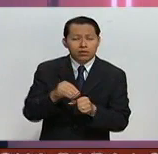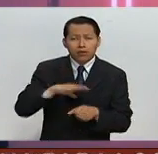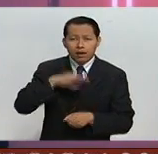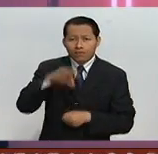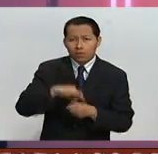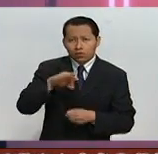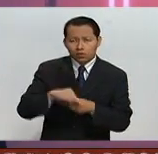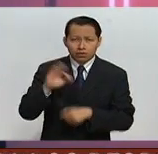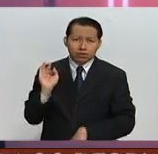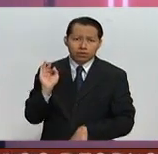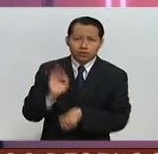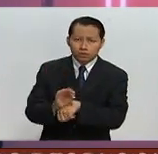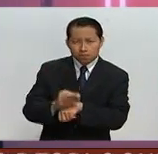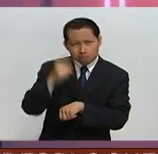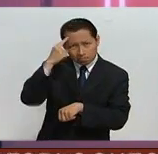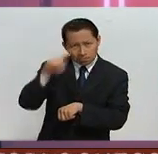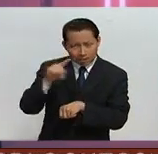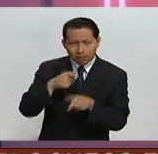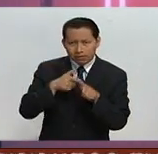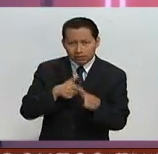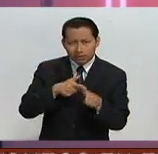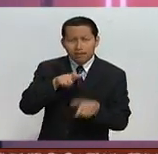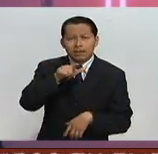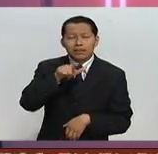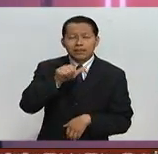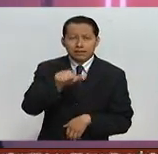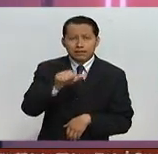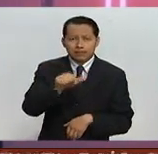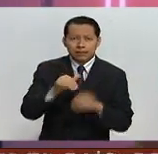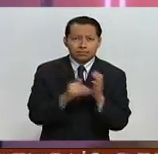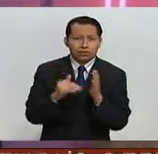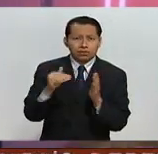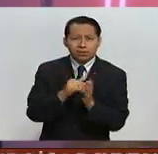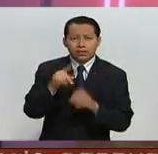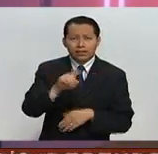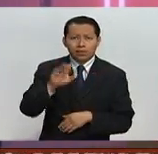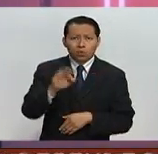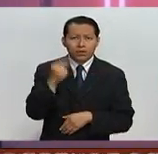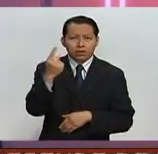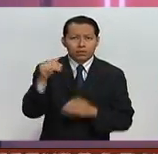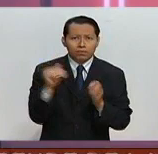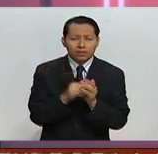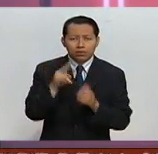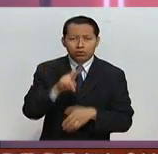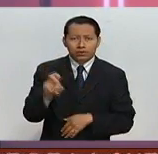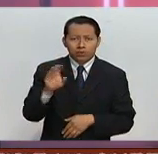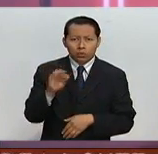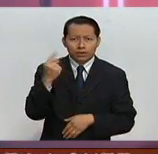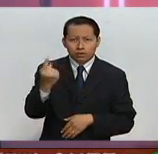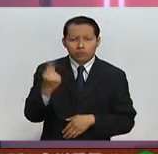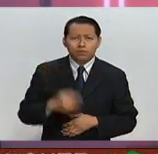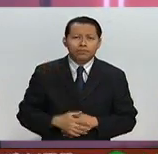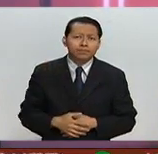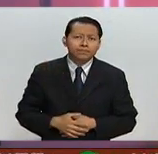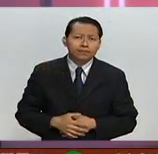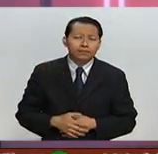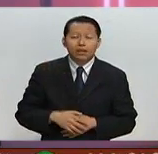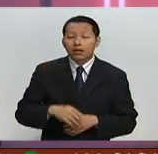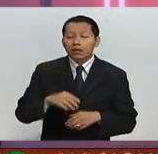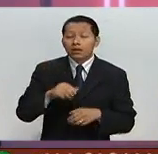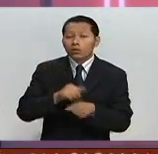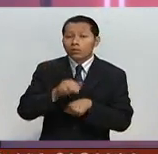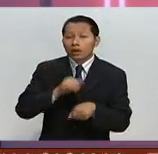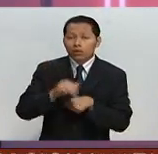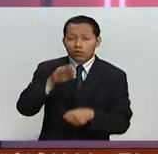emitidos a favor de permanecer fue de 16 millones 141 mil 241. El número